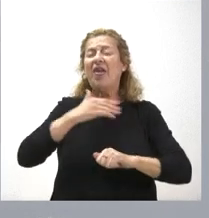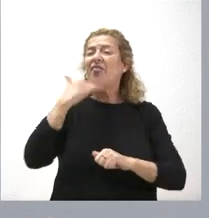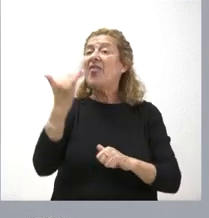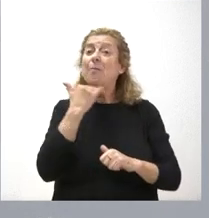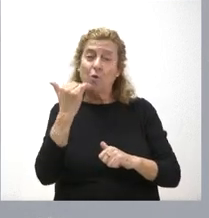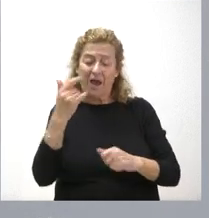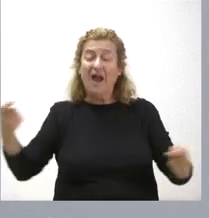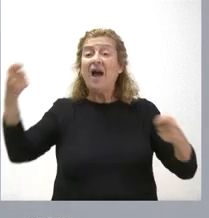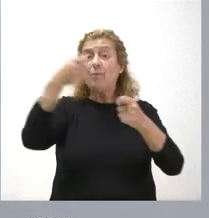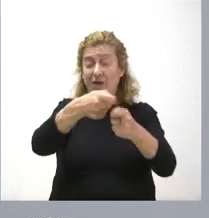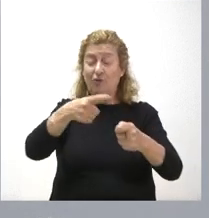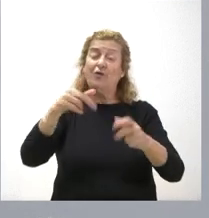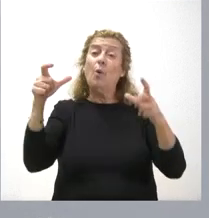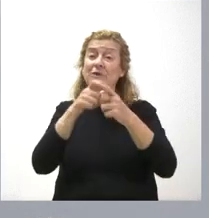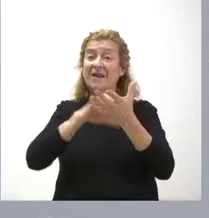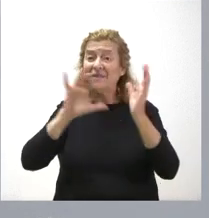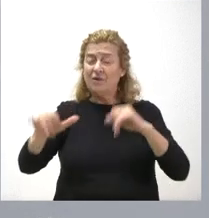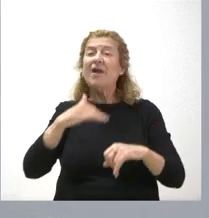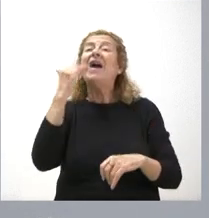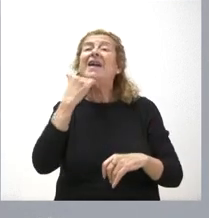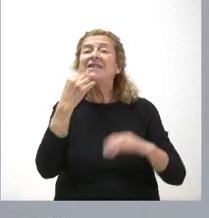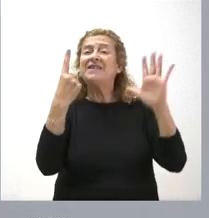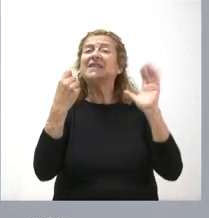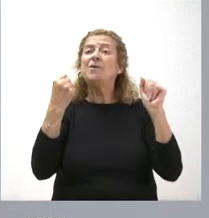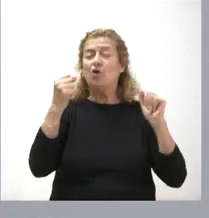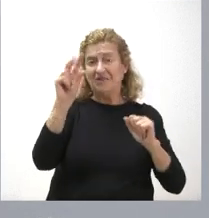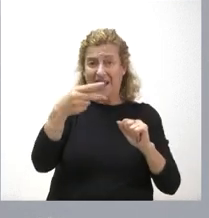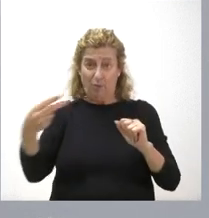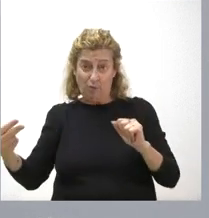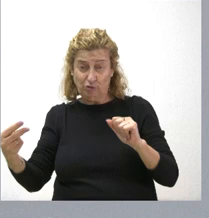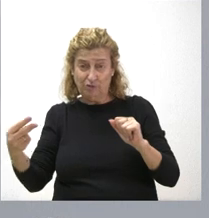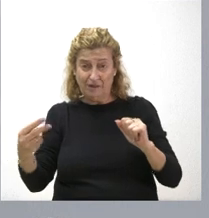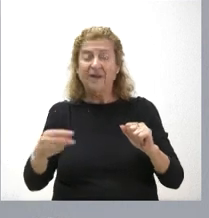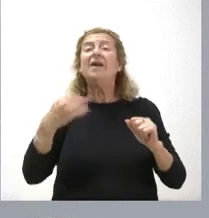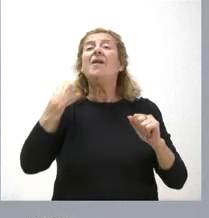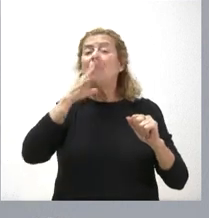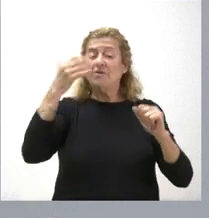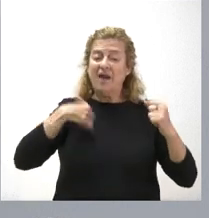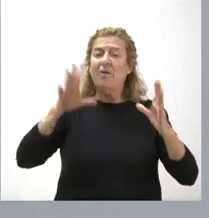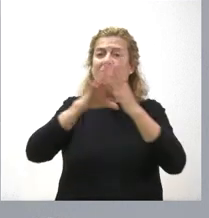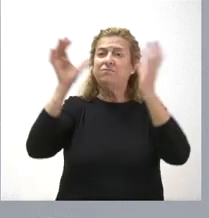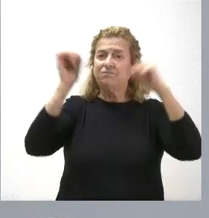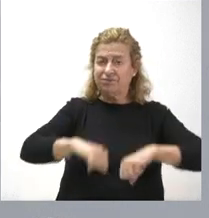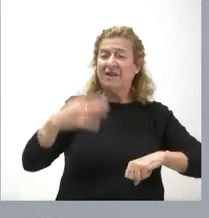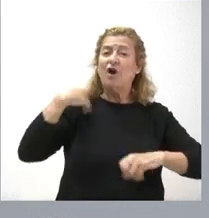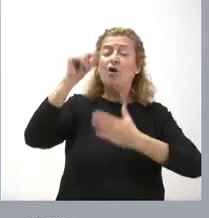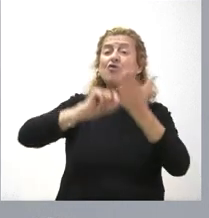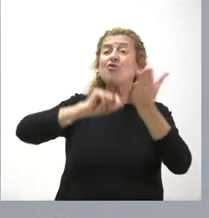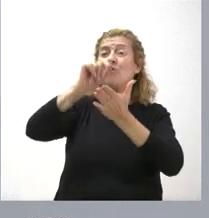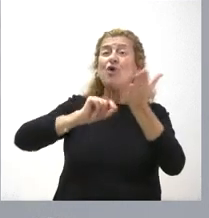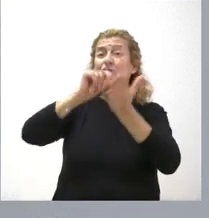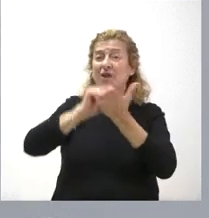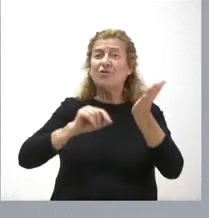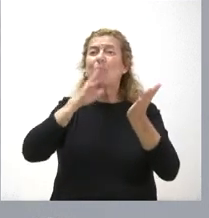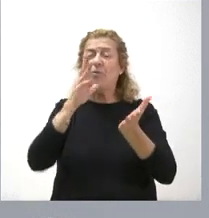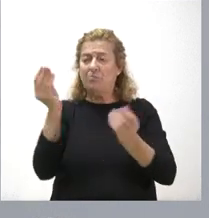aportación de la Junta al mismo será de cerca de seis millones de euros. Tras la resolución del contrato que se había producido como consecuencia del incremento del coste de